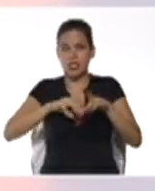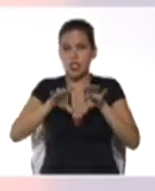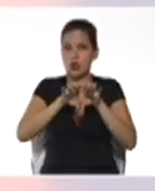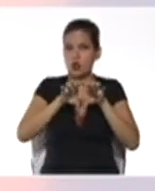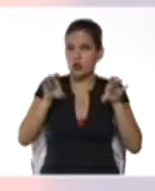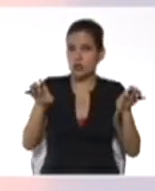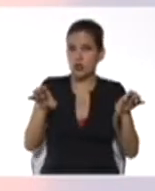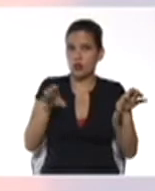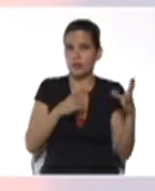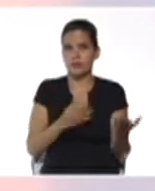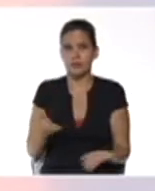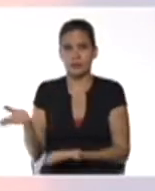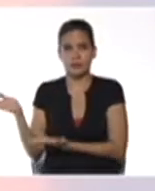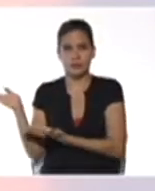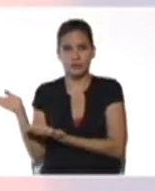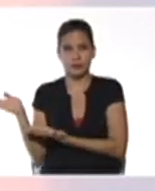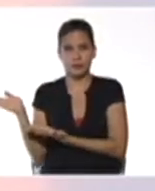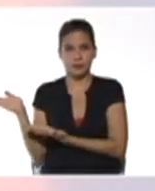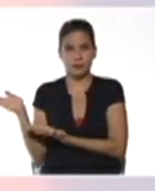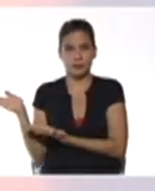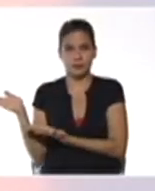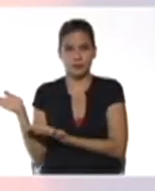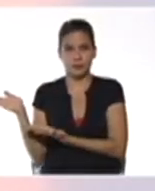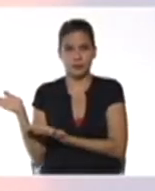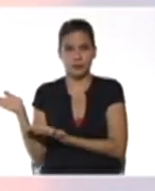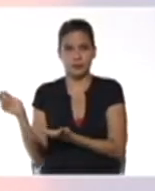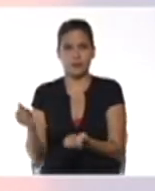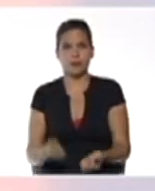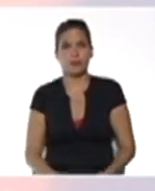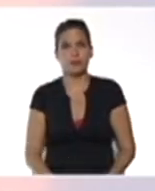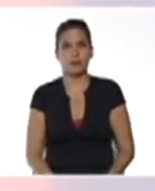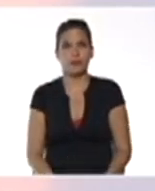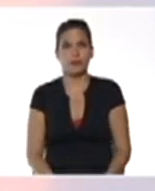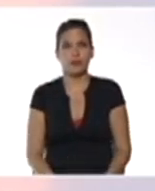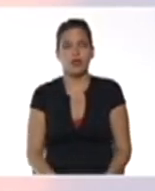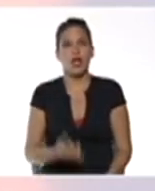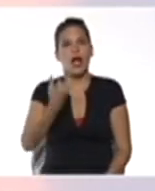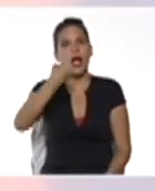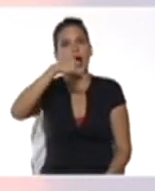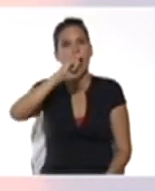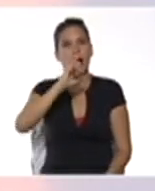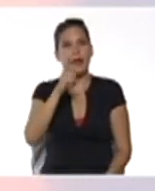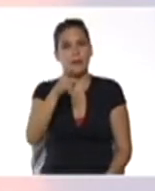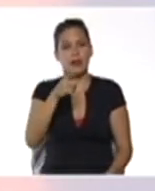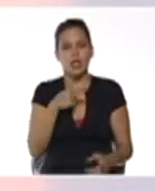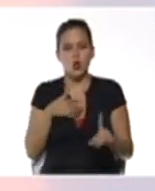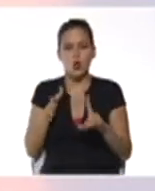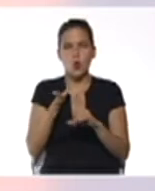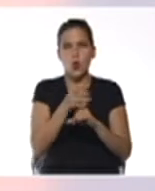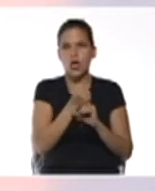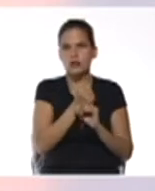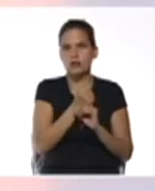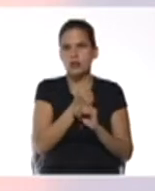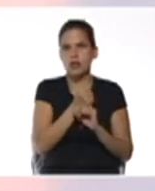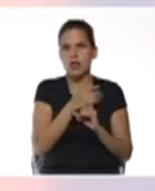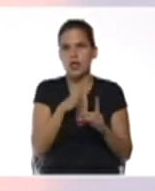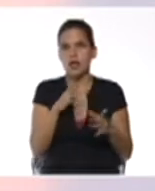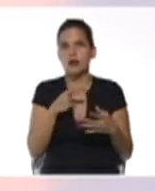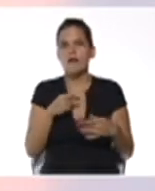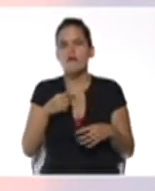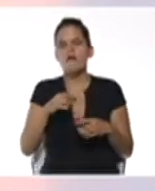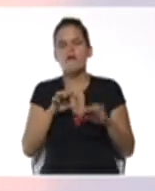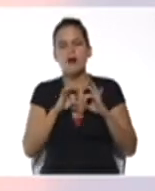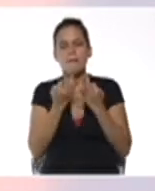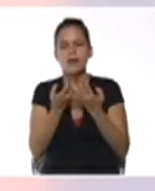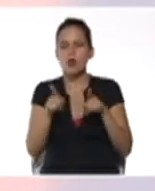Poder Popular para la Educación me.gov.be Allí van al enlace de Cada Familia Una Escuela, descargan